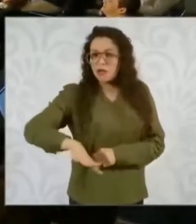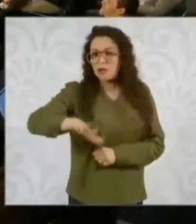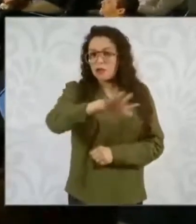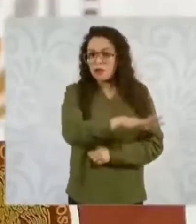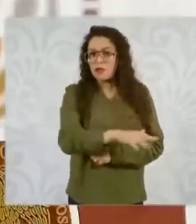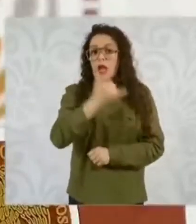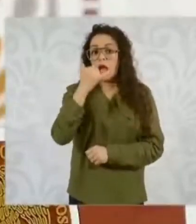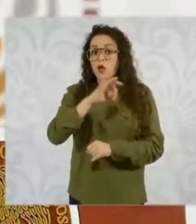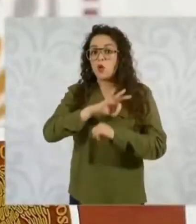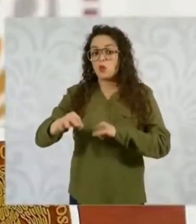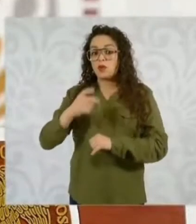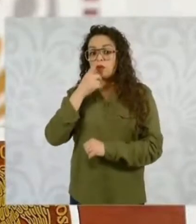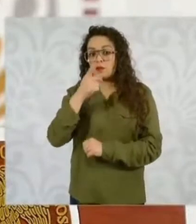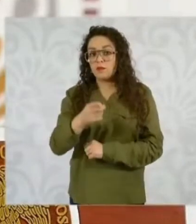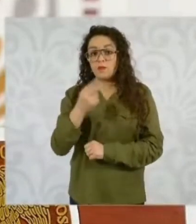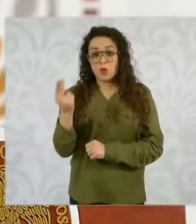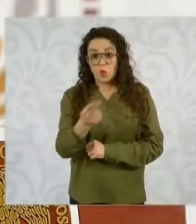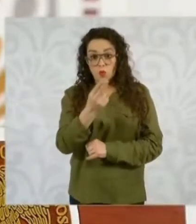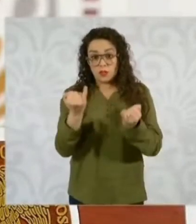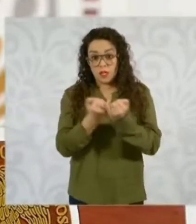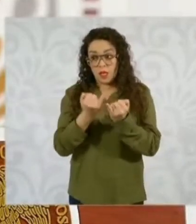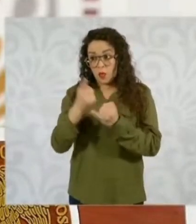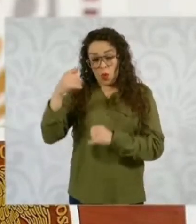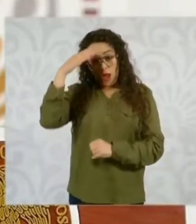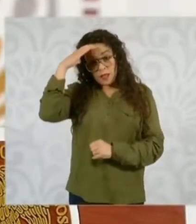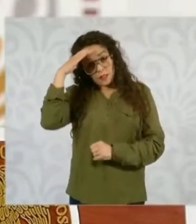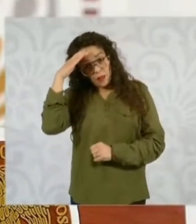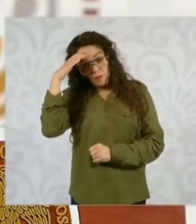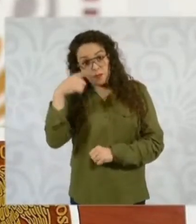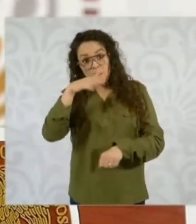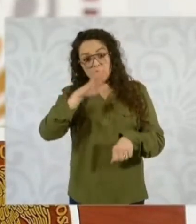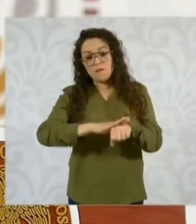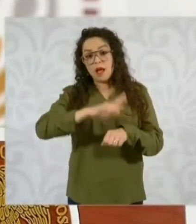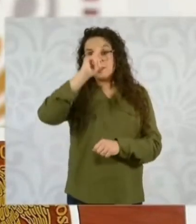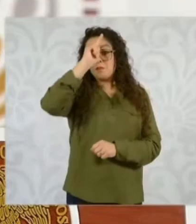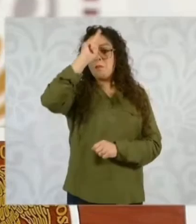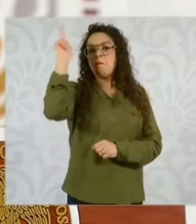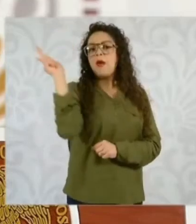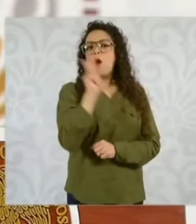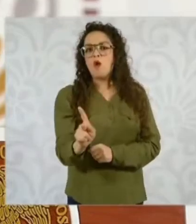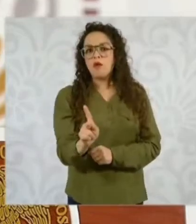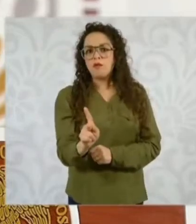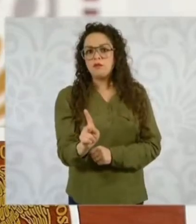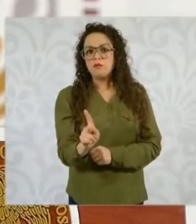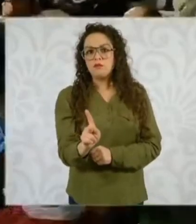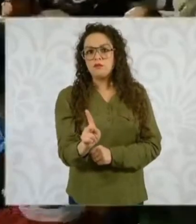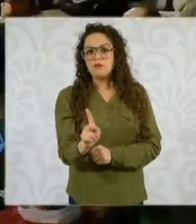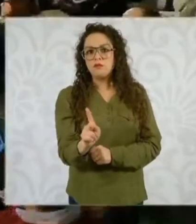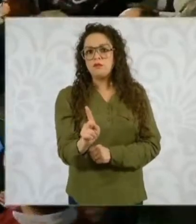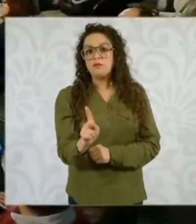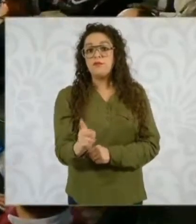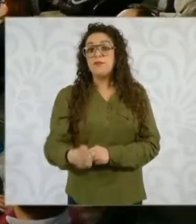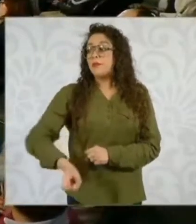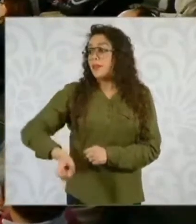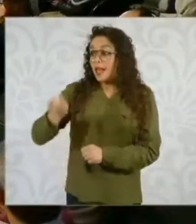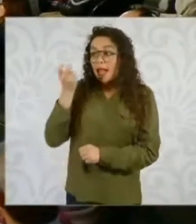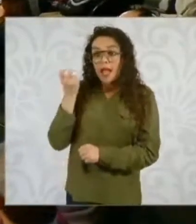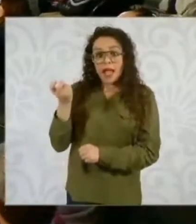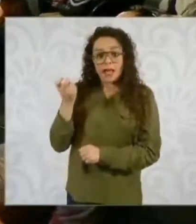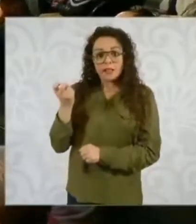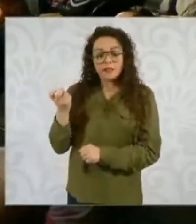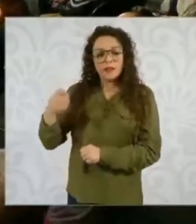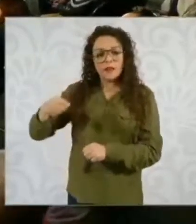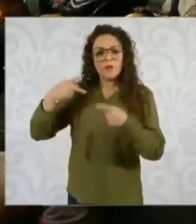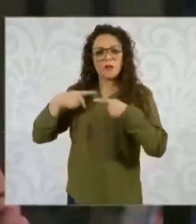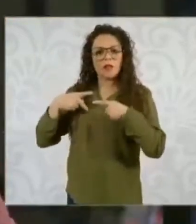diciendo esto, usted no es como el Chapo Guzmán, usted es peor que el Chapo Guzmán. Entonces, esa declaración la matizaron,